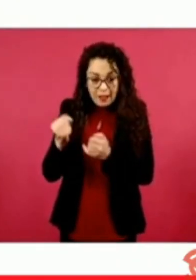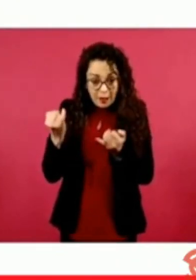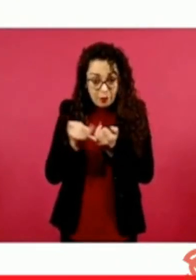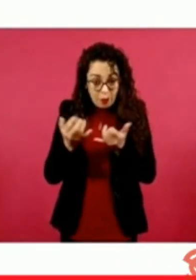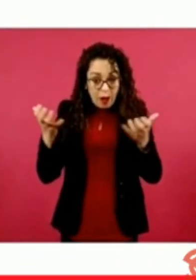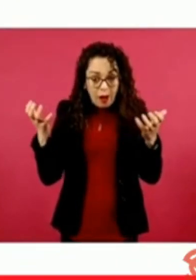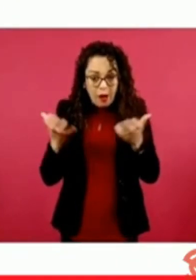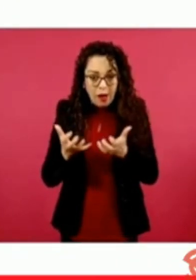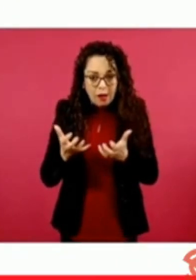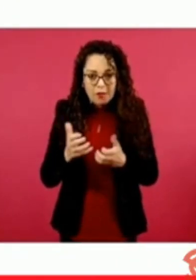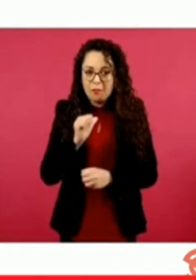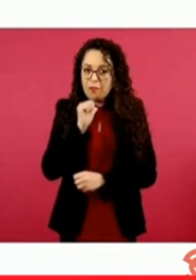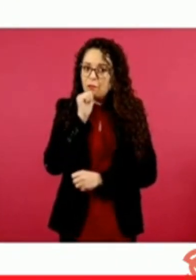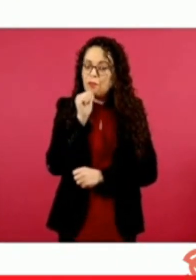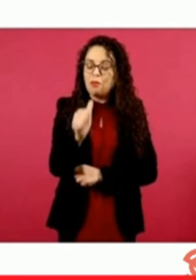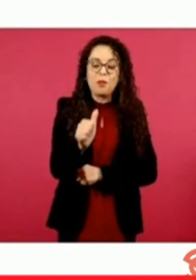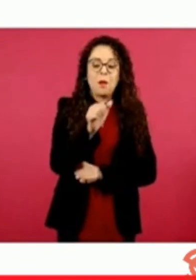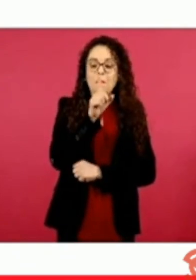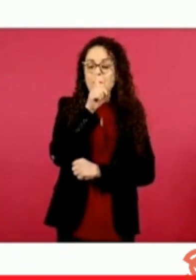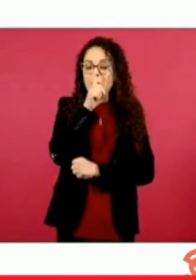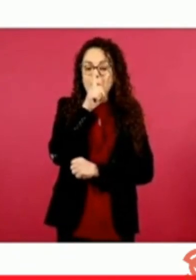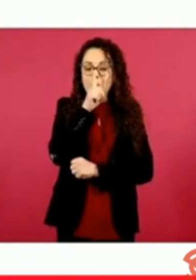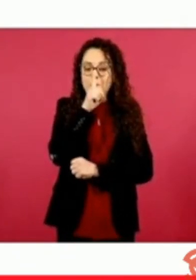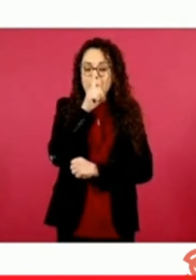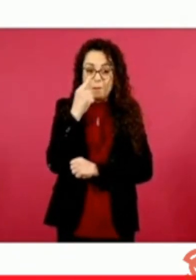ya no cuenta mire